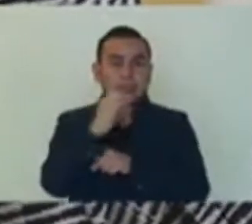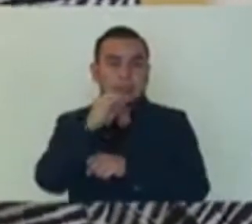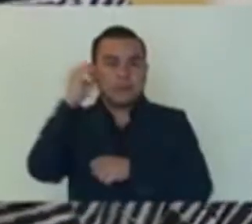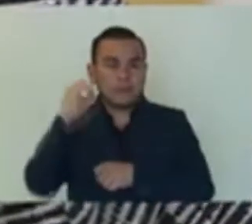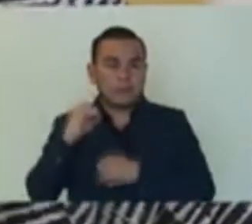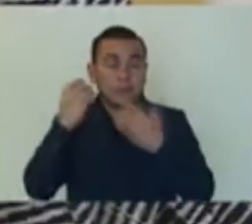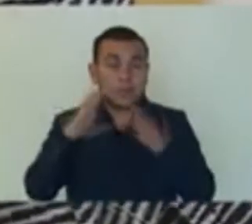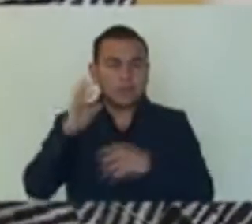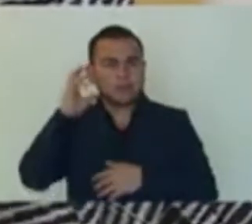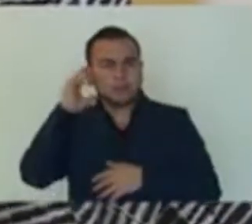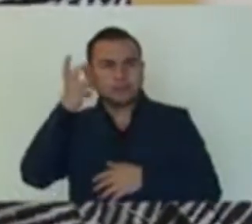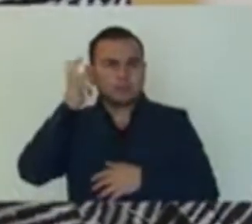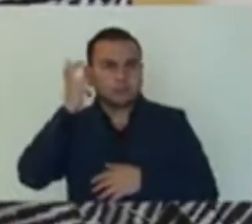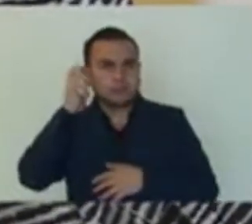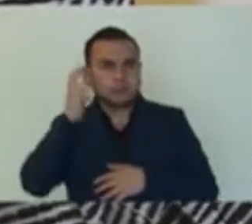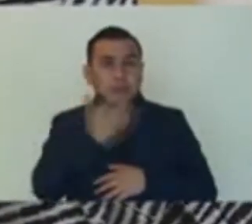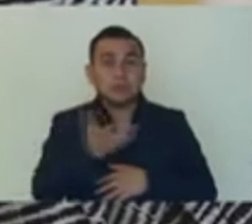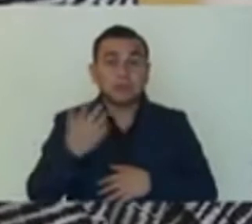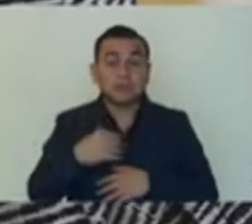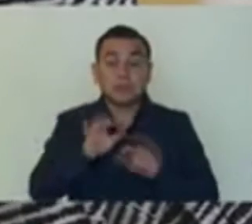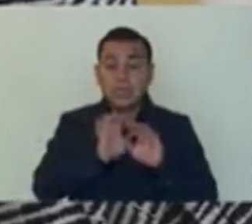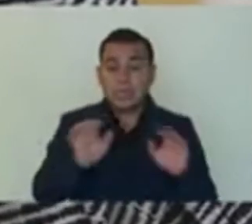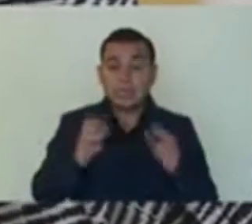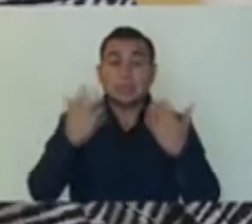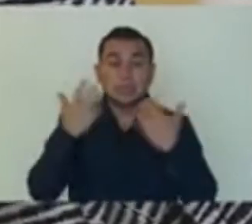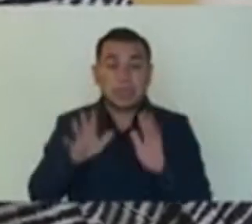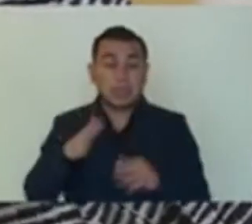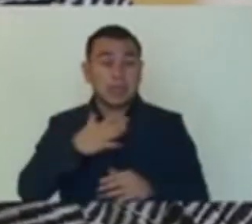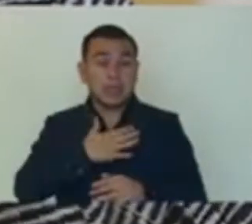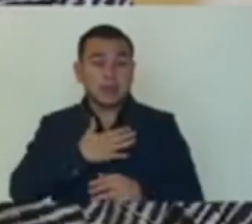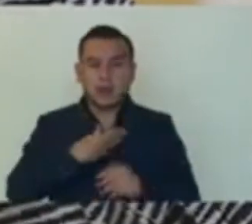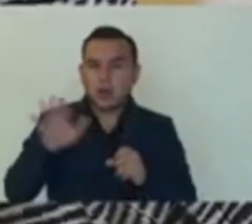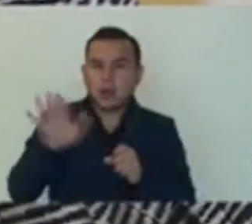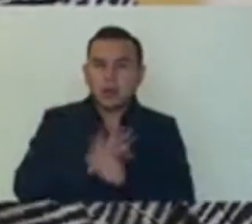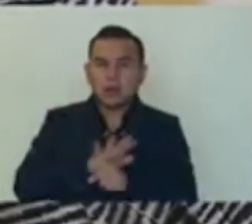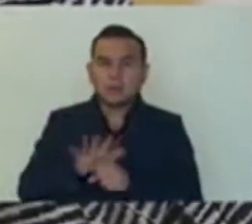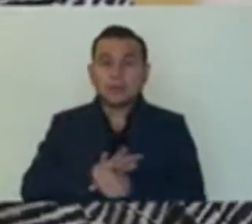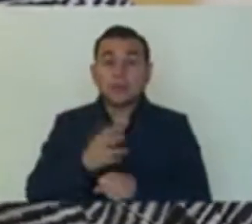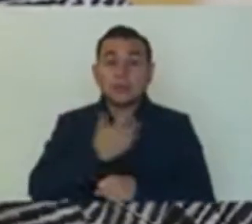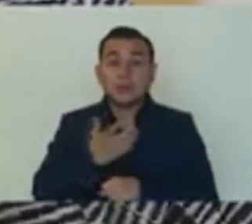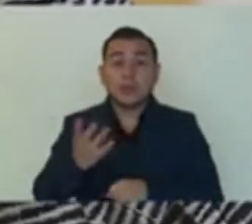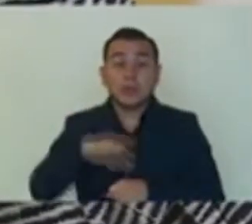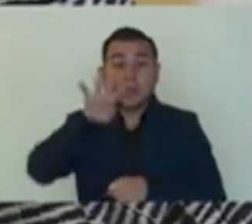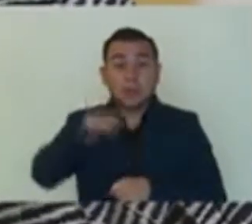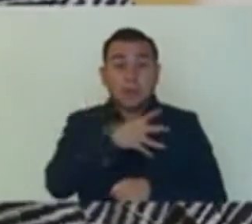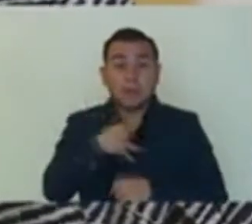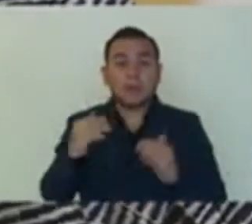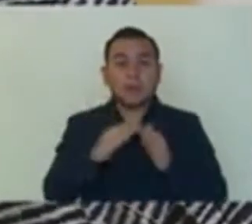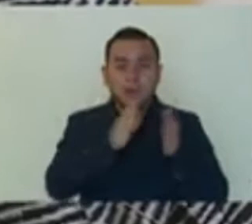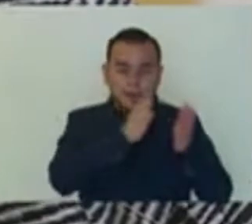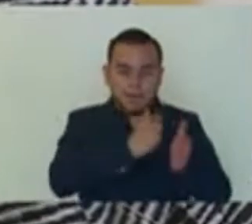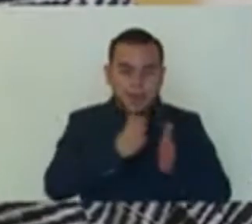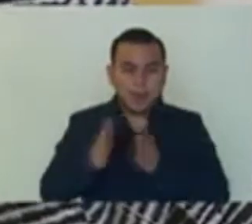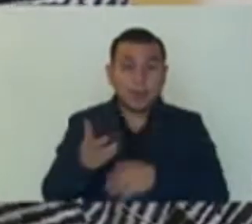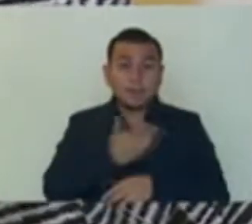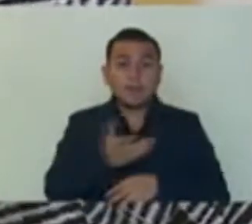con la radio solamente para primera infancia, pero ya tenemos prácticamente la programación y la planificación para